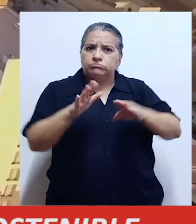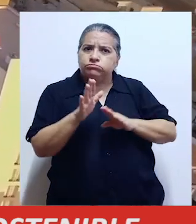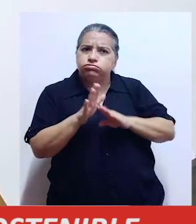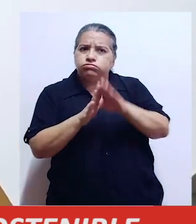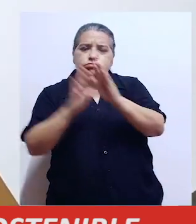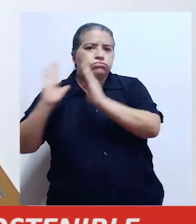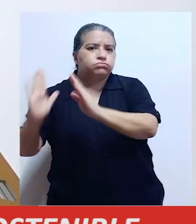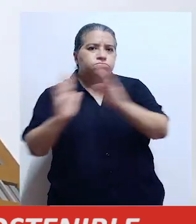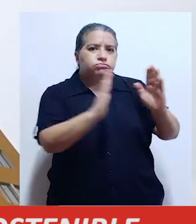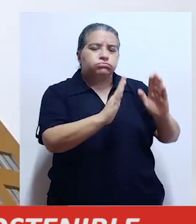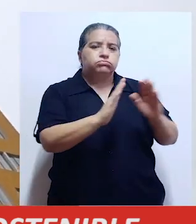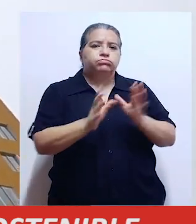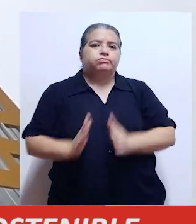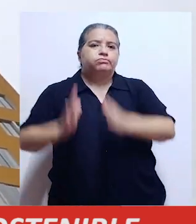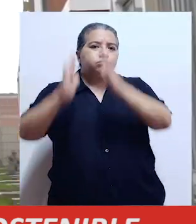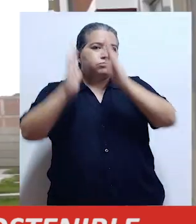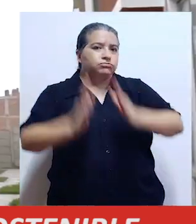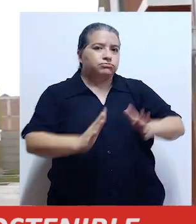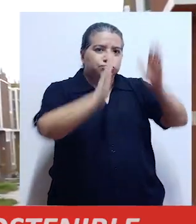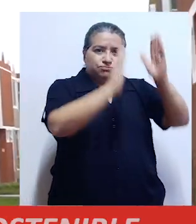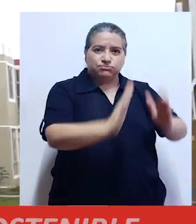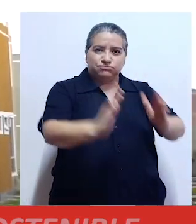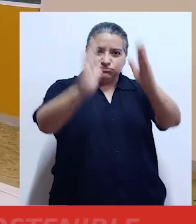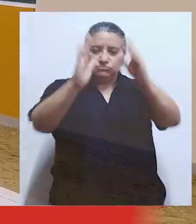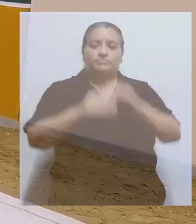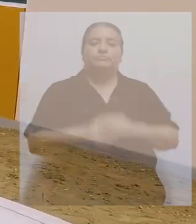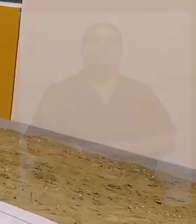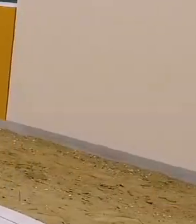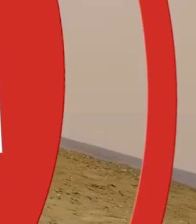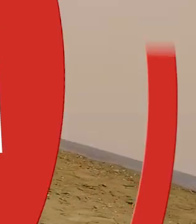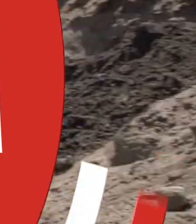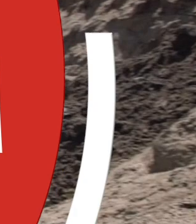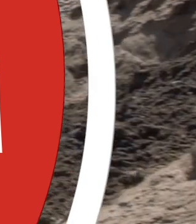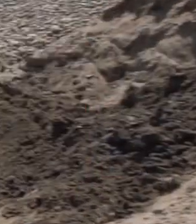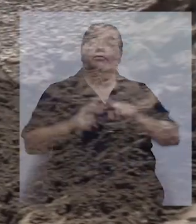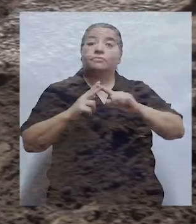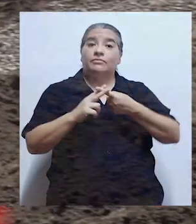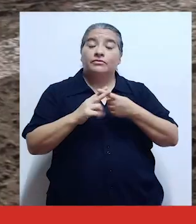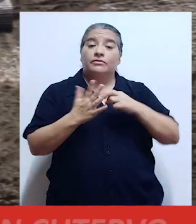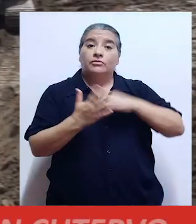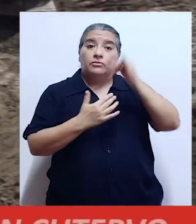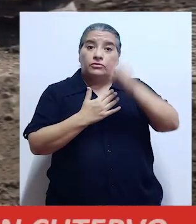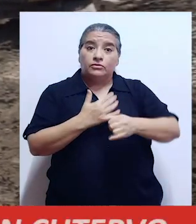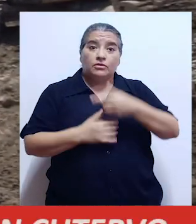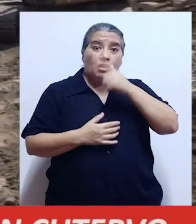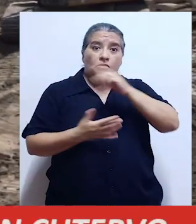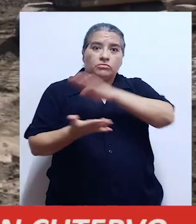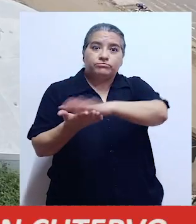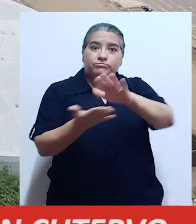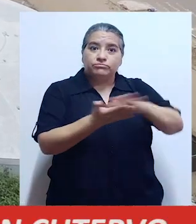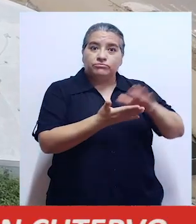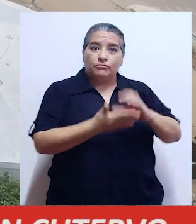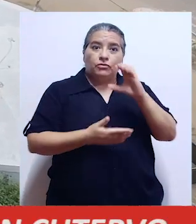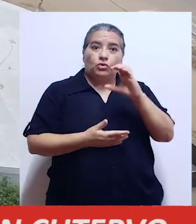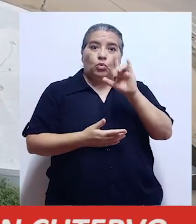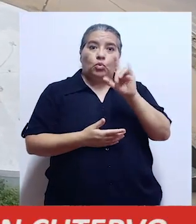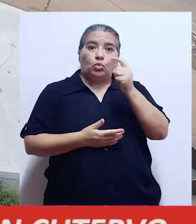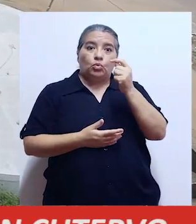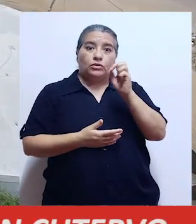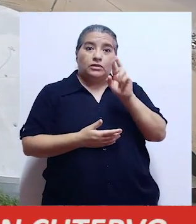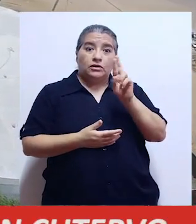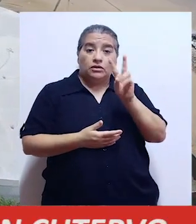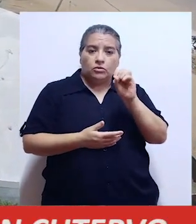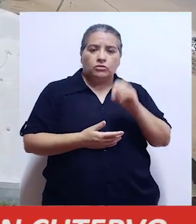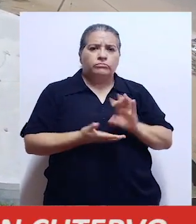suelo, entre otros, que permitirán un crecimiento ordenado de las ciudades Inician proyecto de agua y saneamiento en